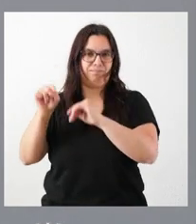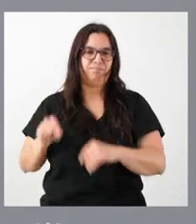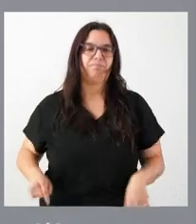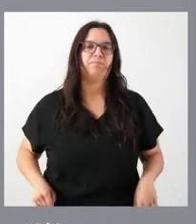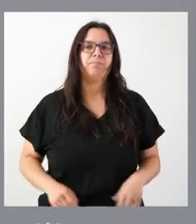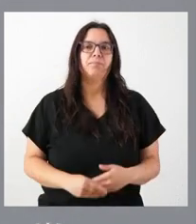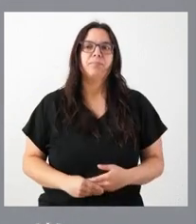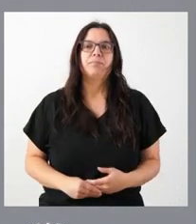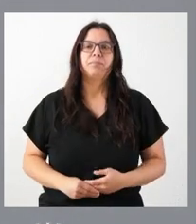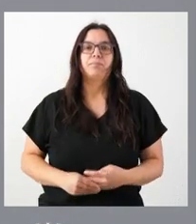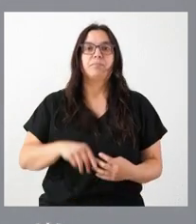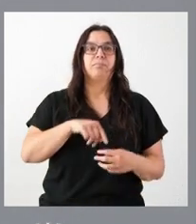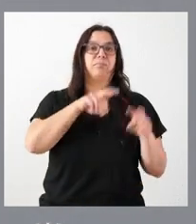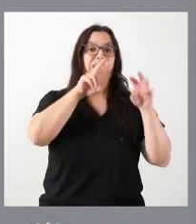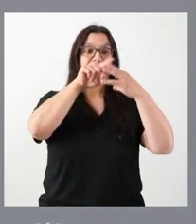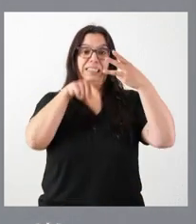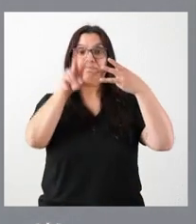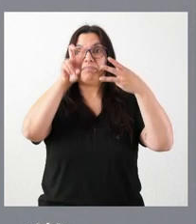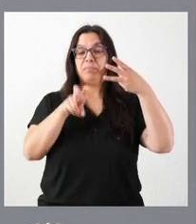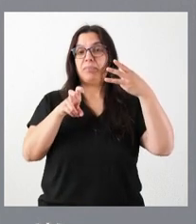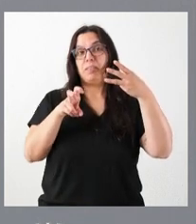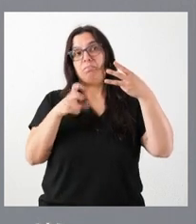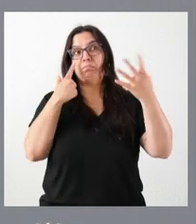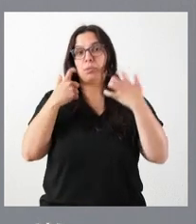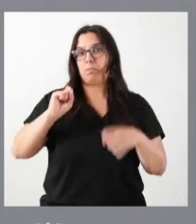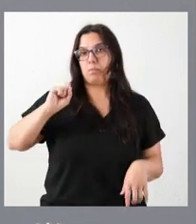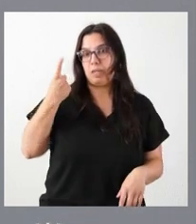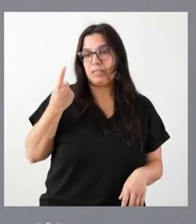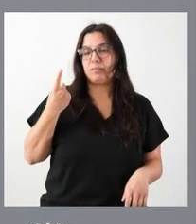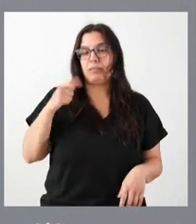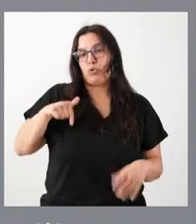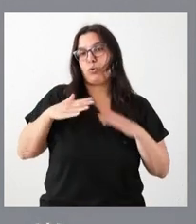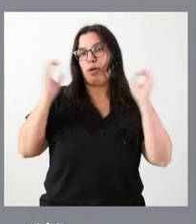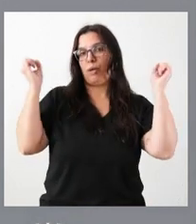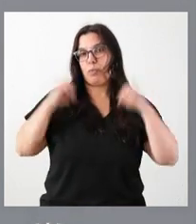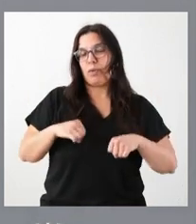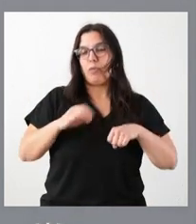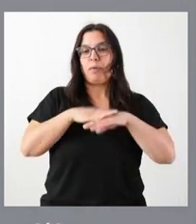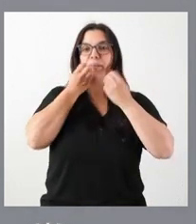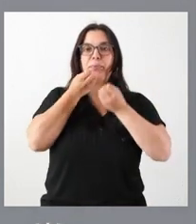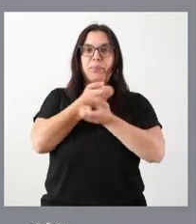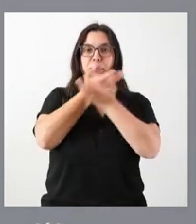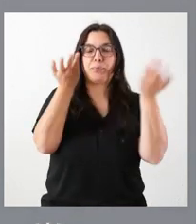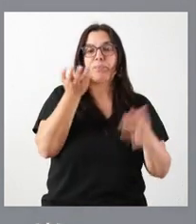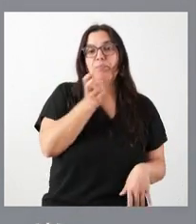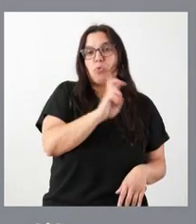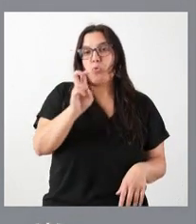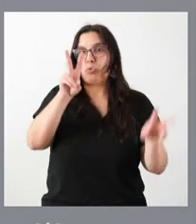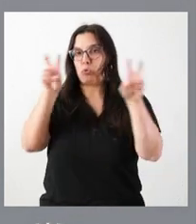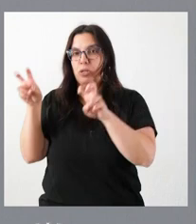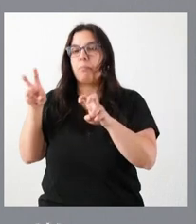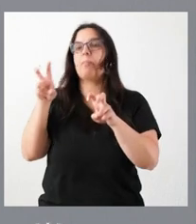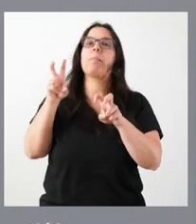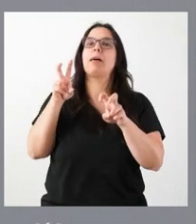Estos son quizá los tres asuntos más destacados desde el punto de vista de la comunicación sin perjuicio del resto, que ya